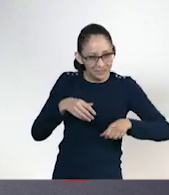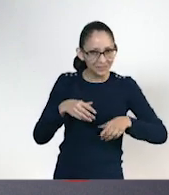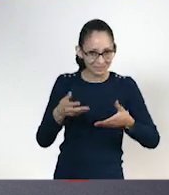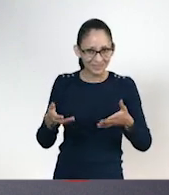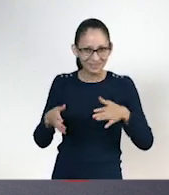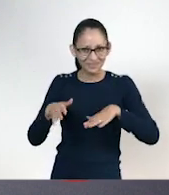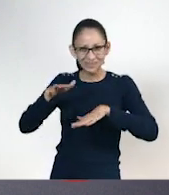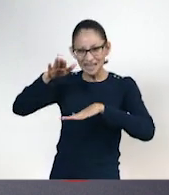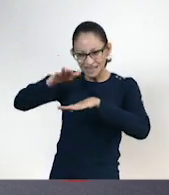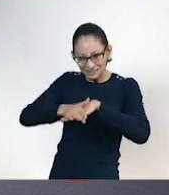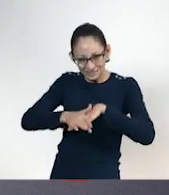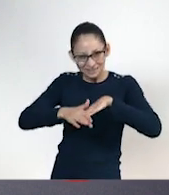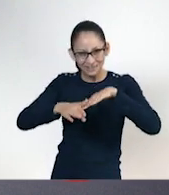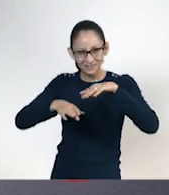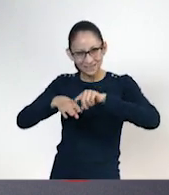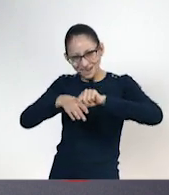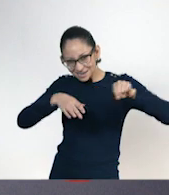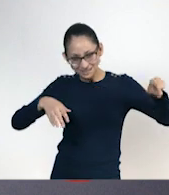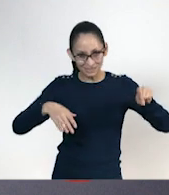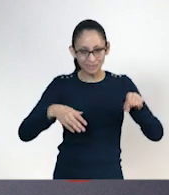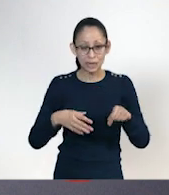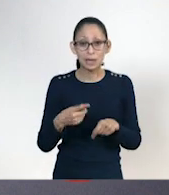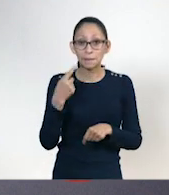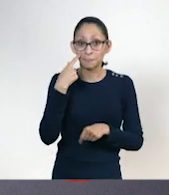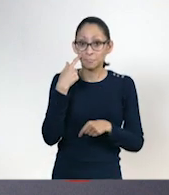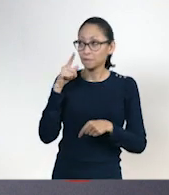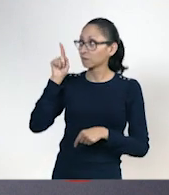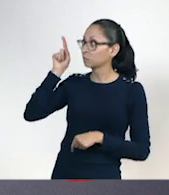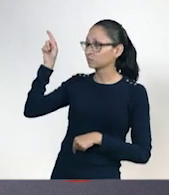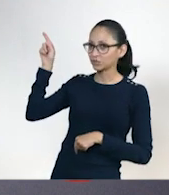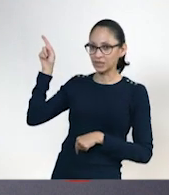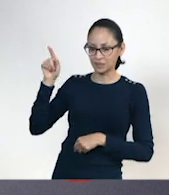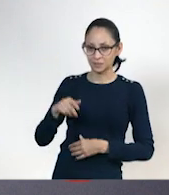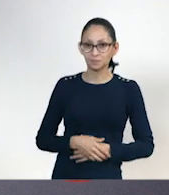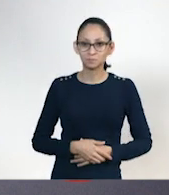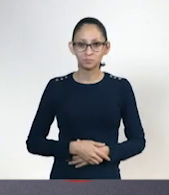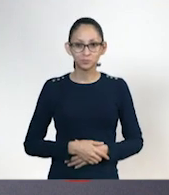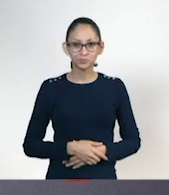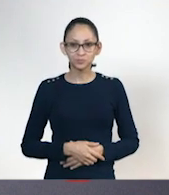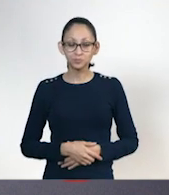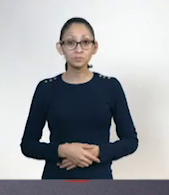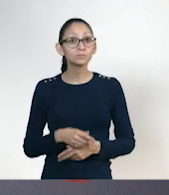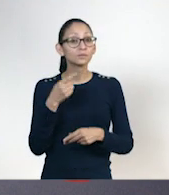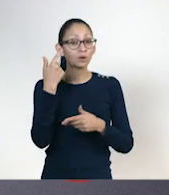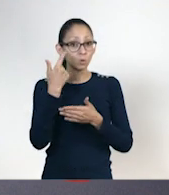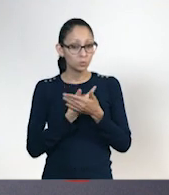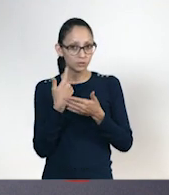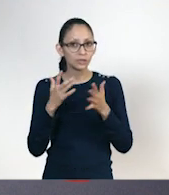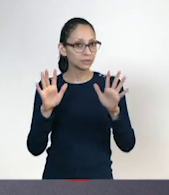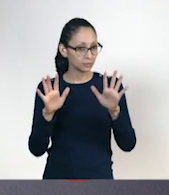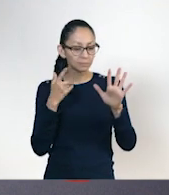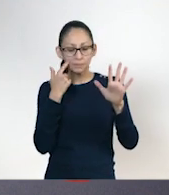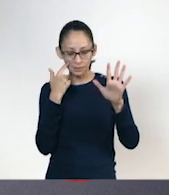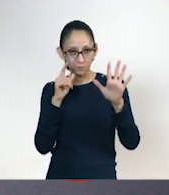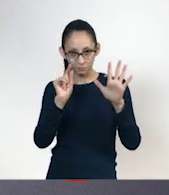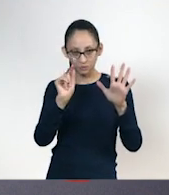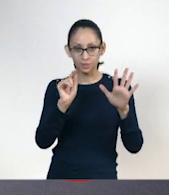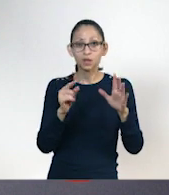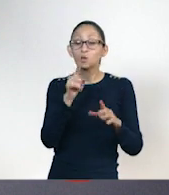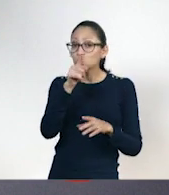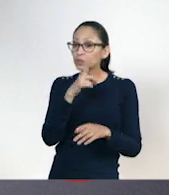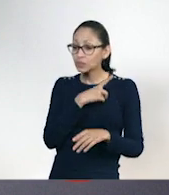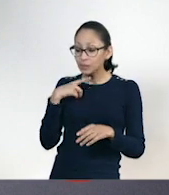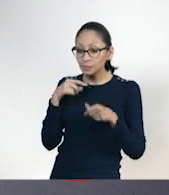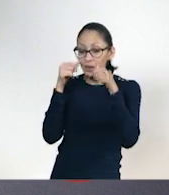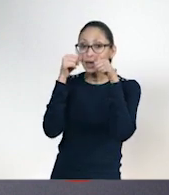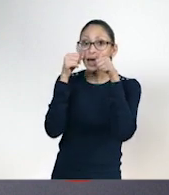Ok. ¿Estás listo? Cuando usted diga, maestro. Espérame que esta colita se me está cayendo. ¿Va a ser igual a la cuenta de tres? A la... No, espérame. Tú tienes que poner atención a